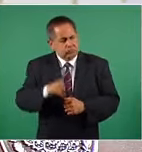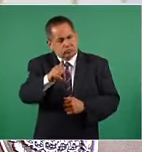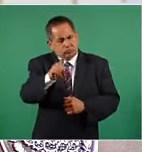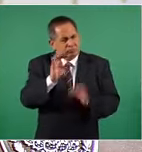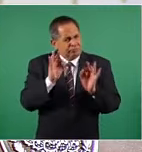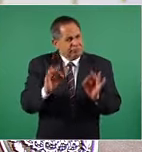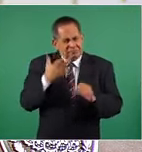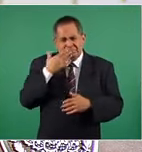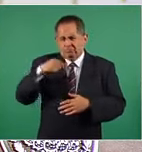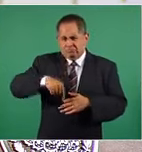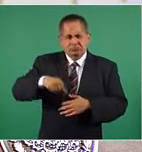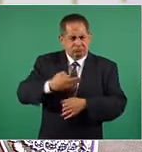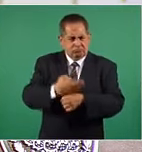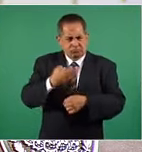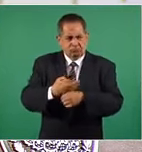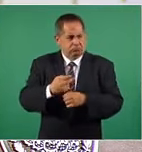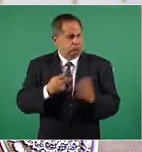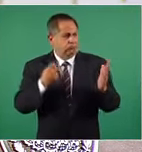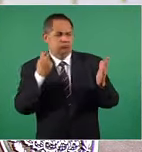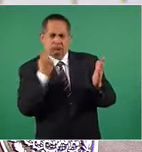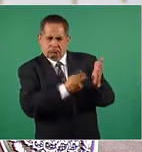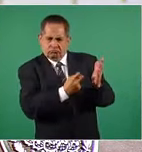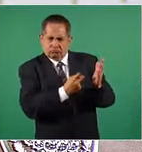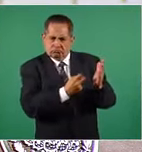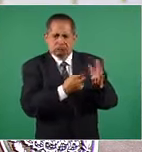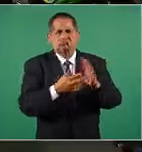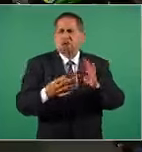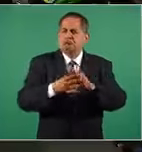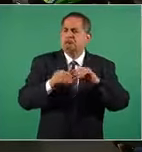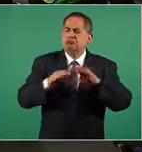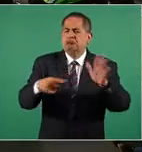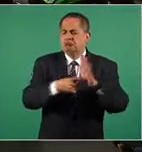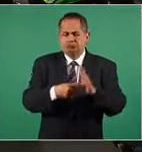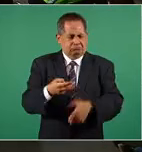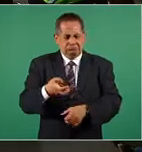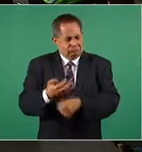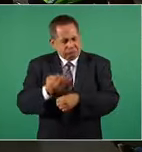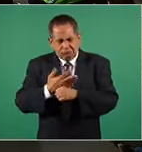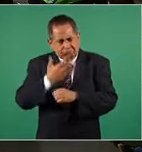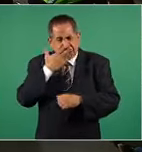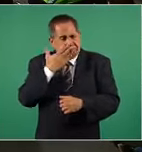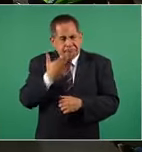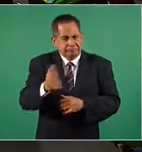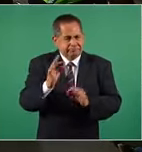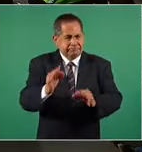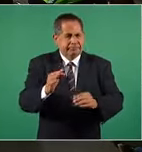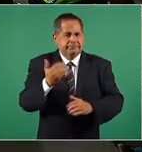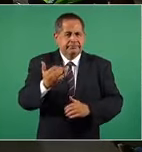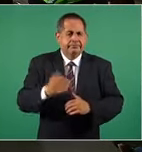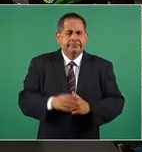que se está llevando a cabo en estos tiempos y